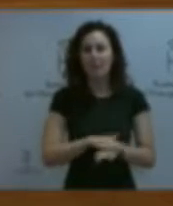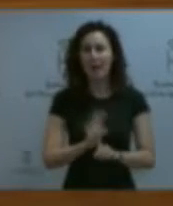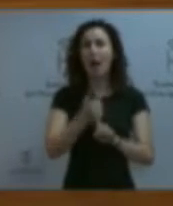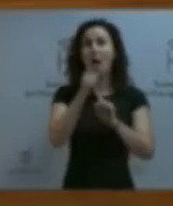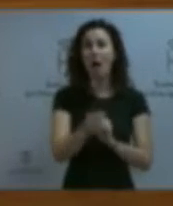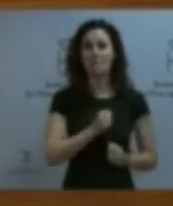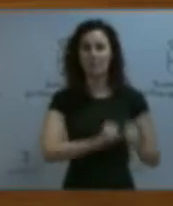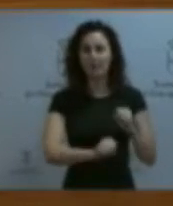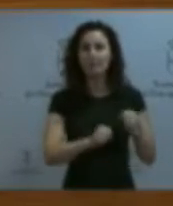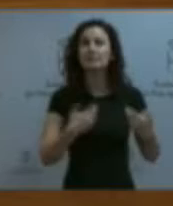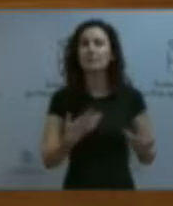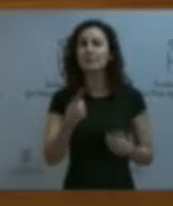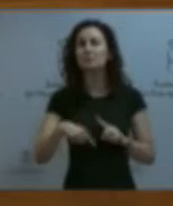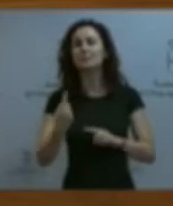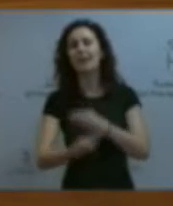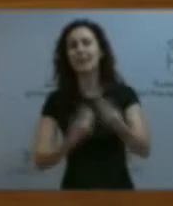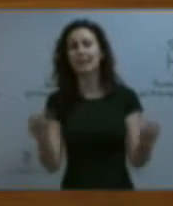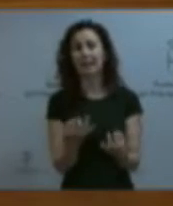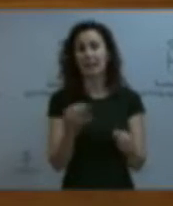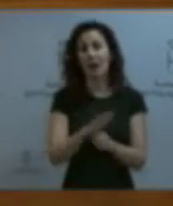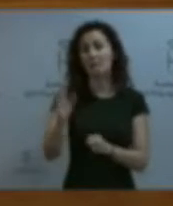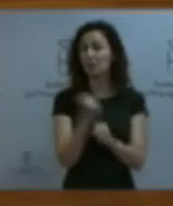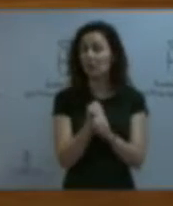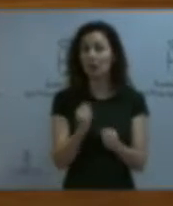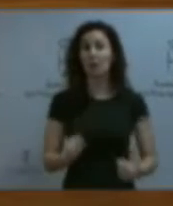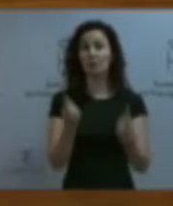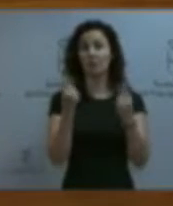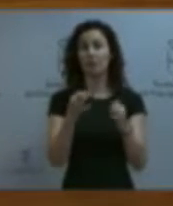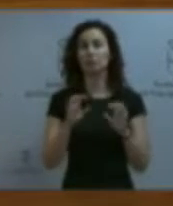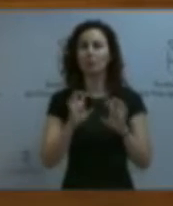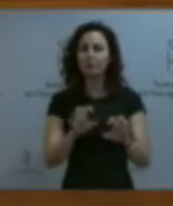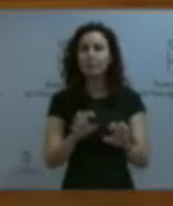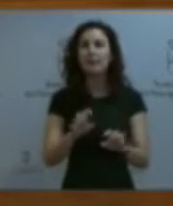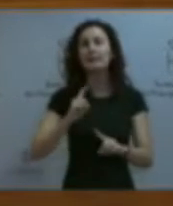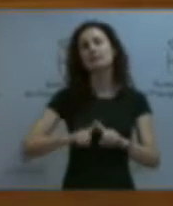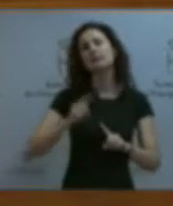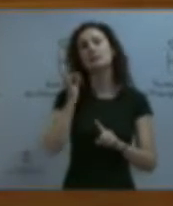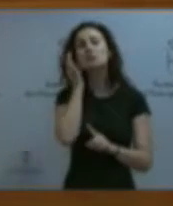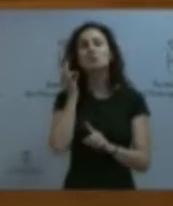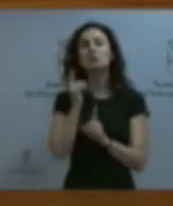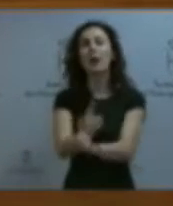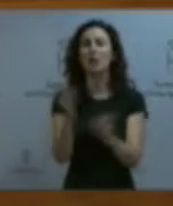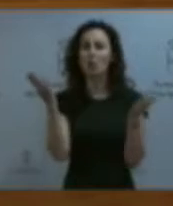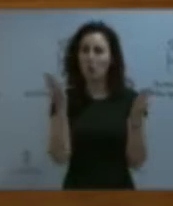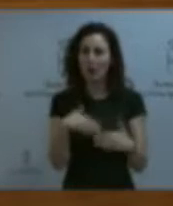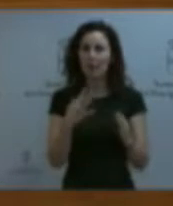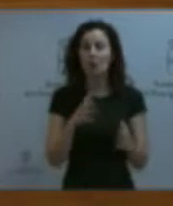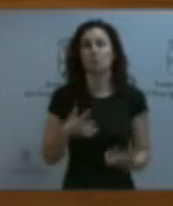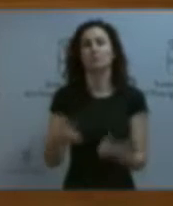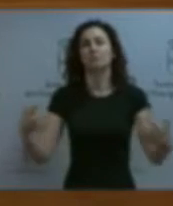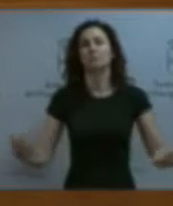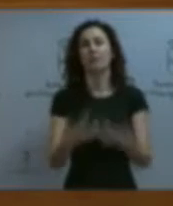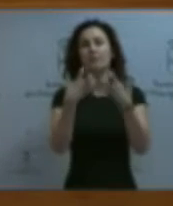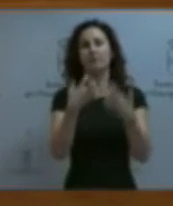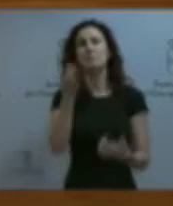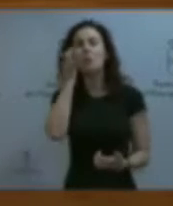Faltan datos en el ámbito laboral. No encontramos datos oficiales sobre acoso sexual en el trabajo. No encontramos datos oficiales sobre conflictos laborales protagonizados